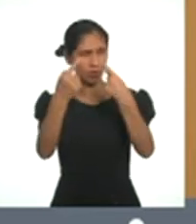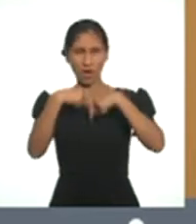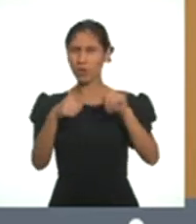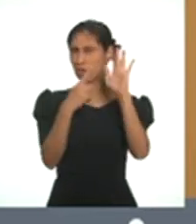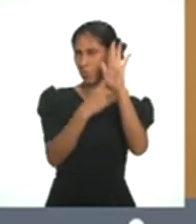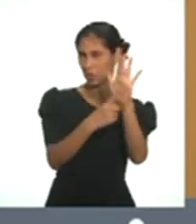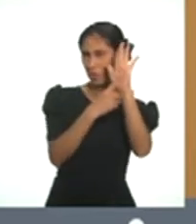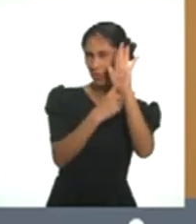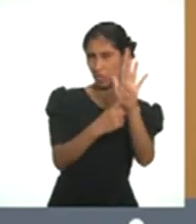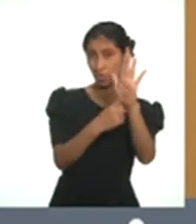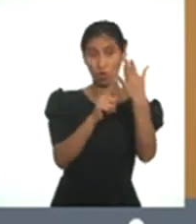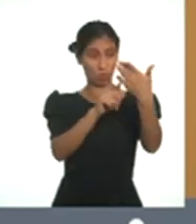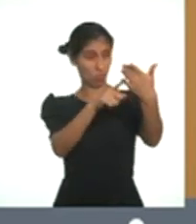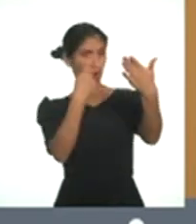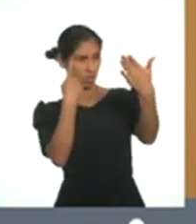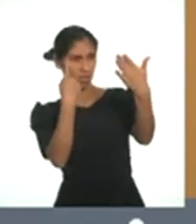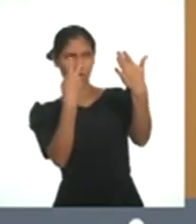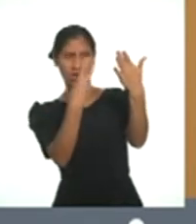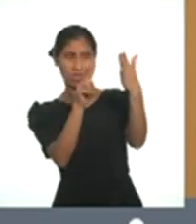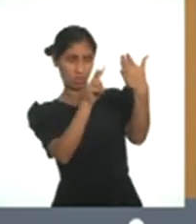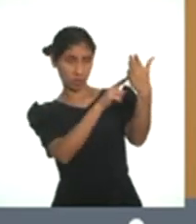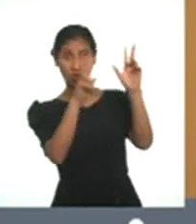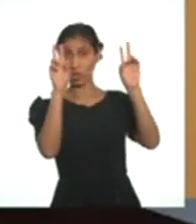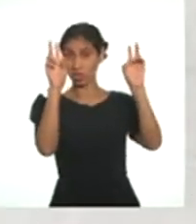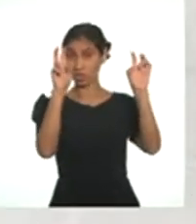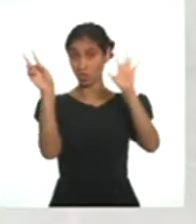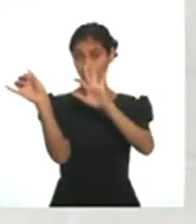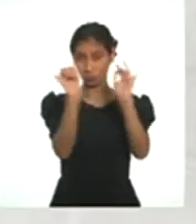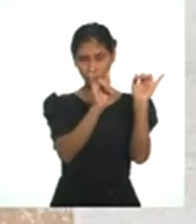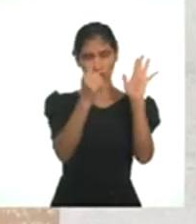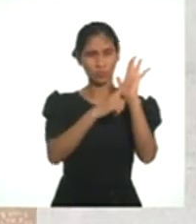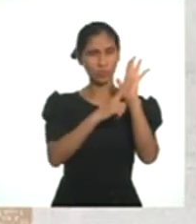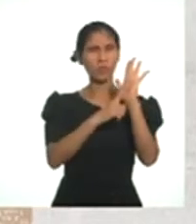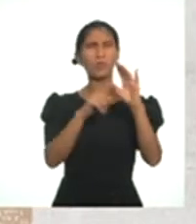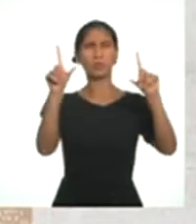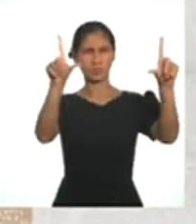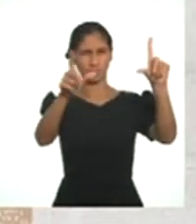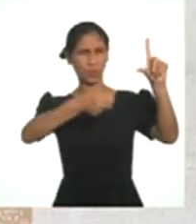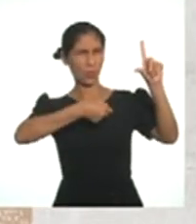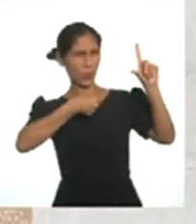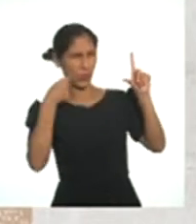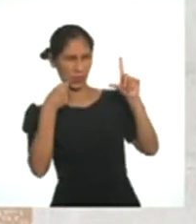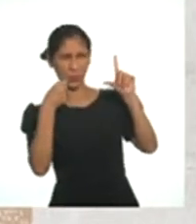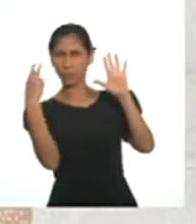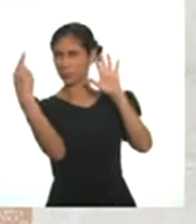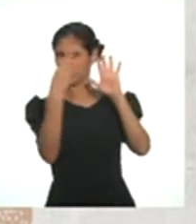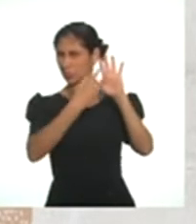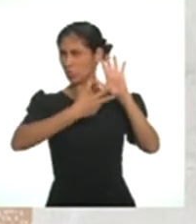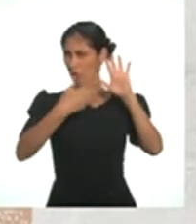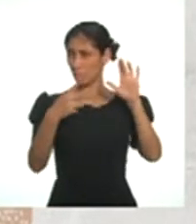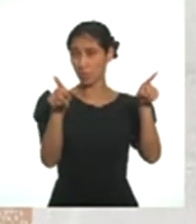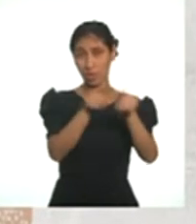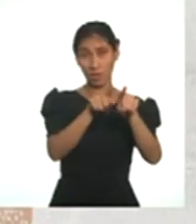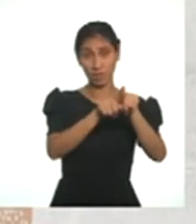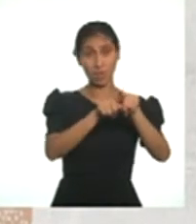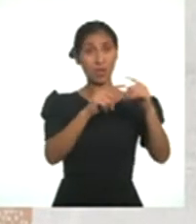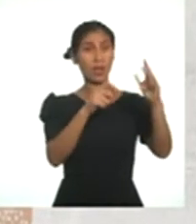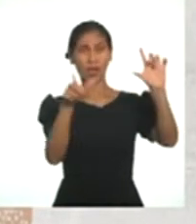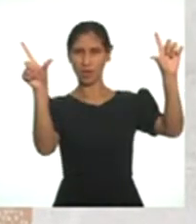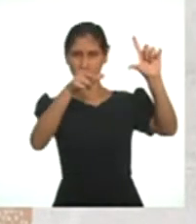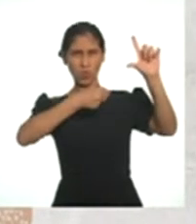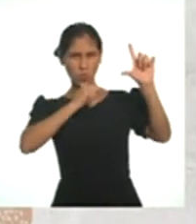guión audiovisual con la misma temática y título. El reportaje audiovisual, así como el reportaje escrito,